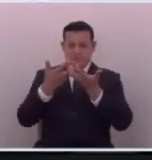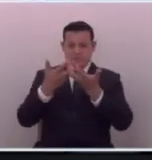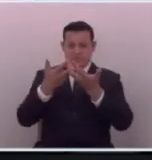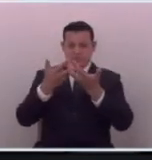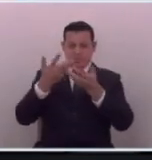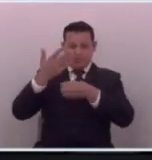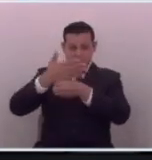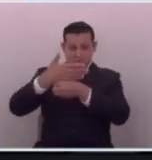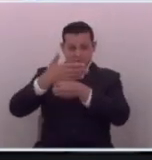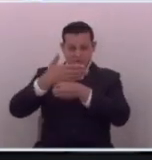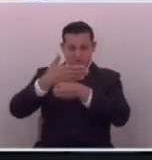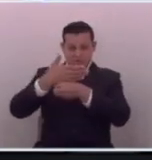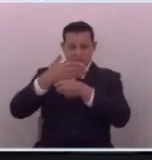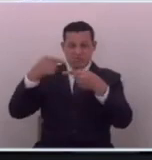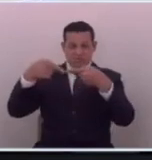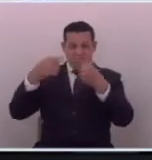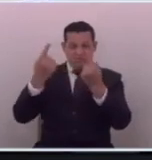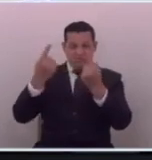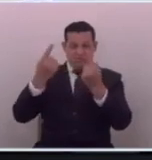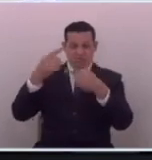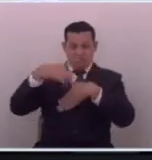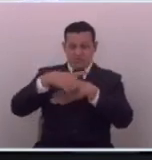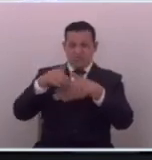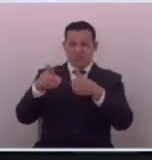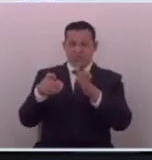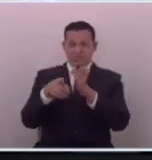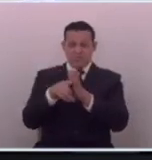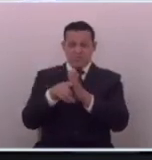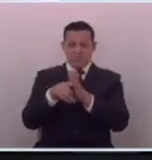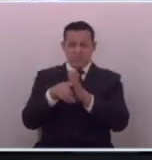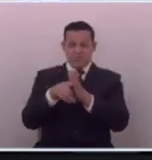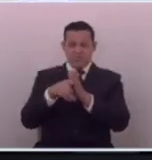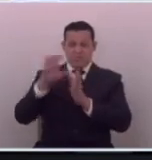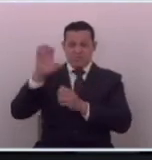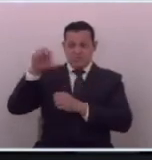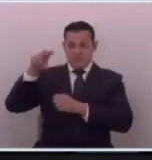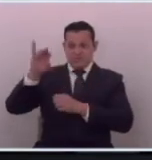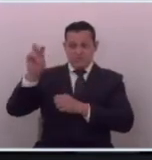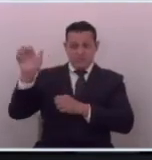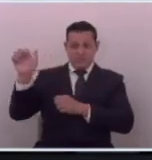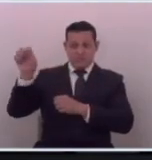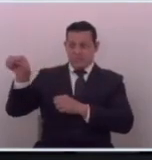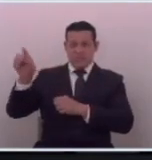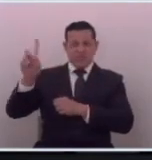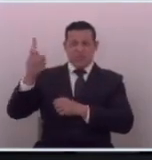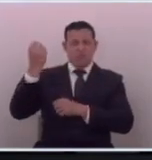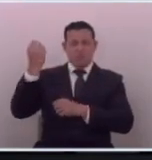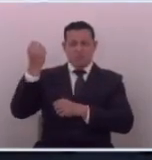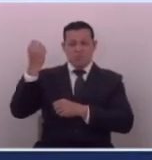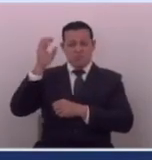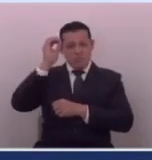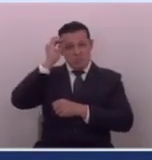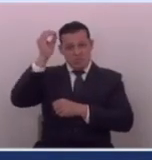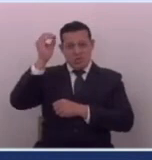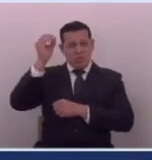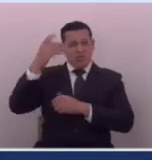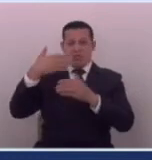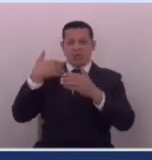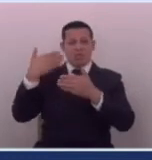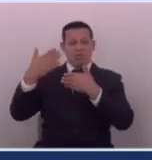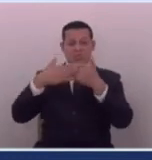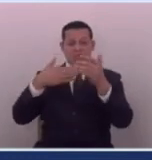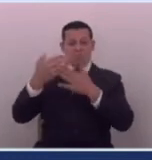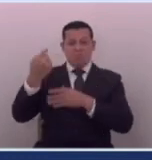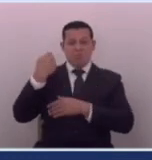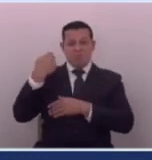y a los compañeros colegas diputados de la esquina es cierto son irrelevantes sus opiniones no le importan